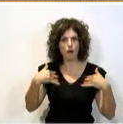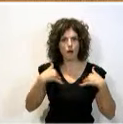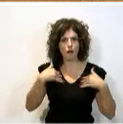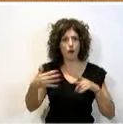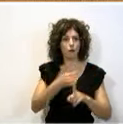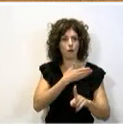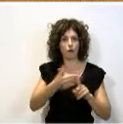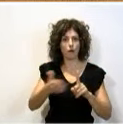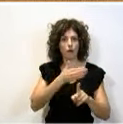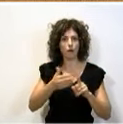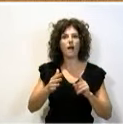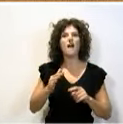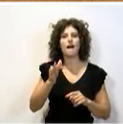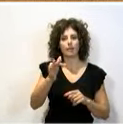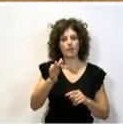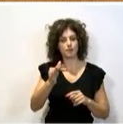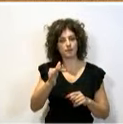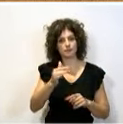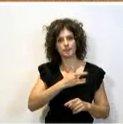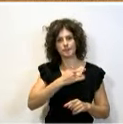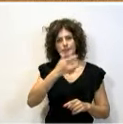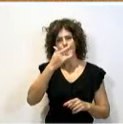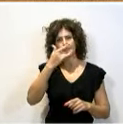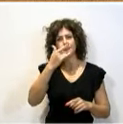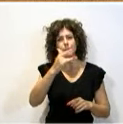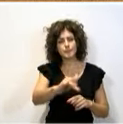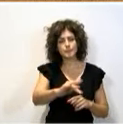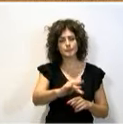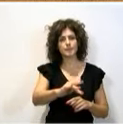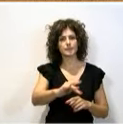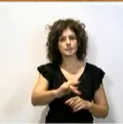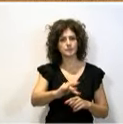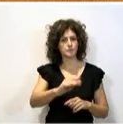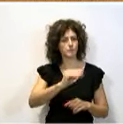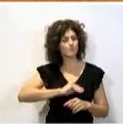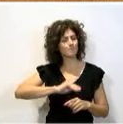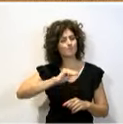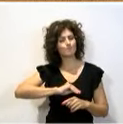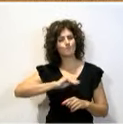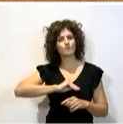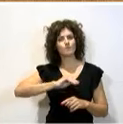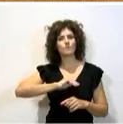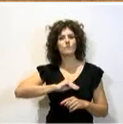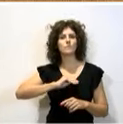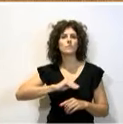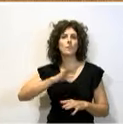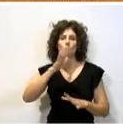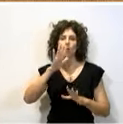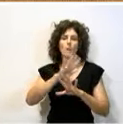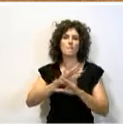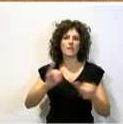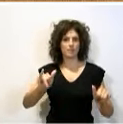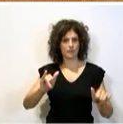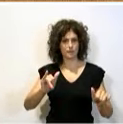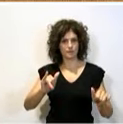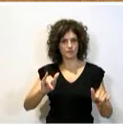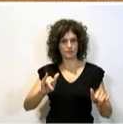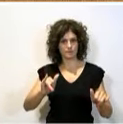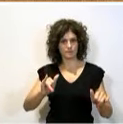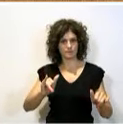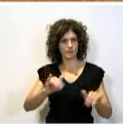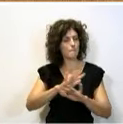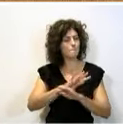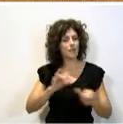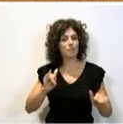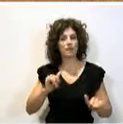sino que, además, tuvo la generosidad suficiente para pactar, taparse la nariz y pactar